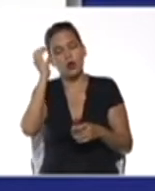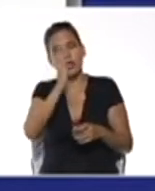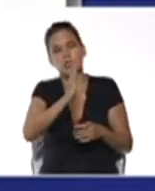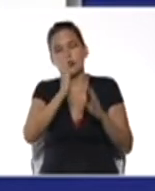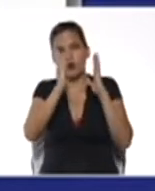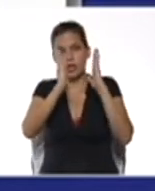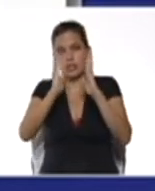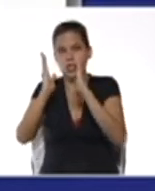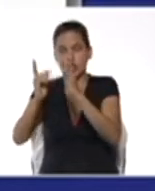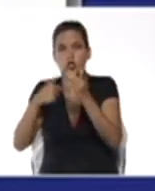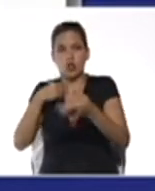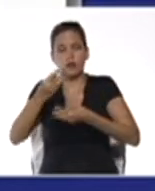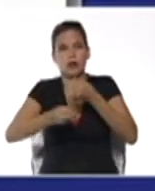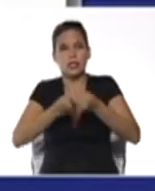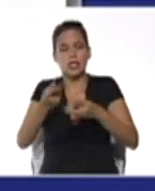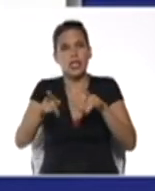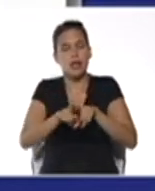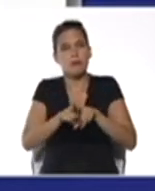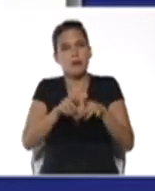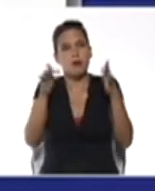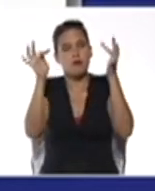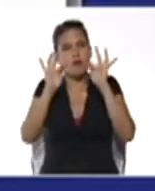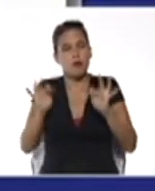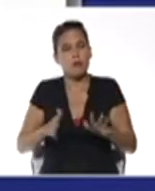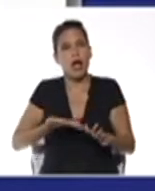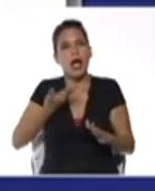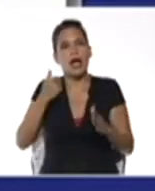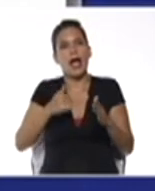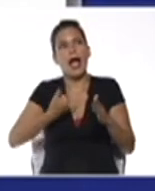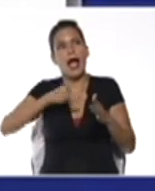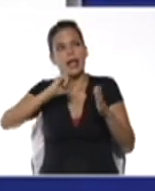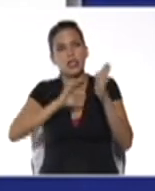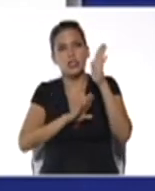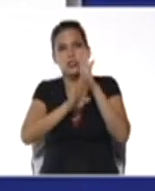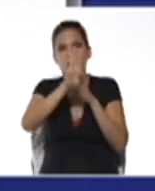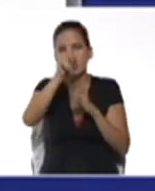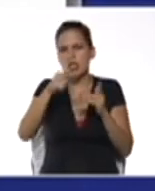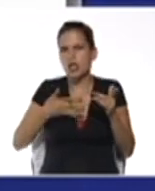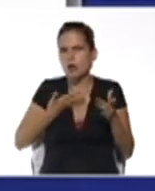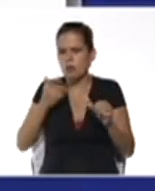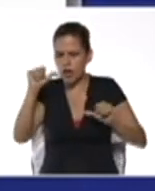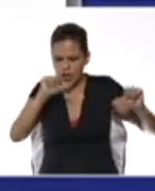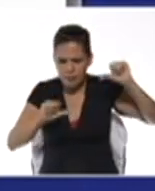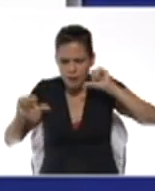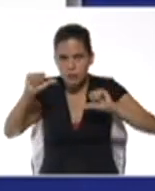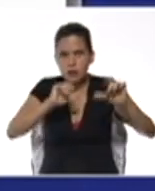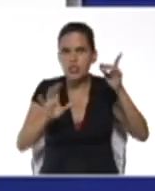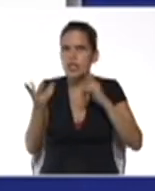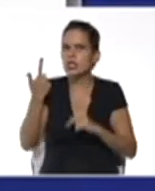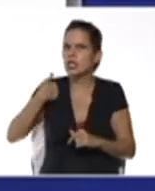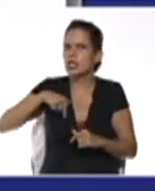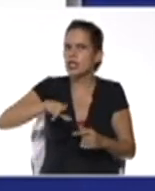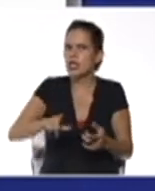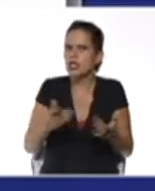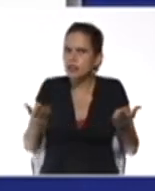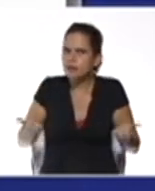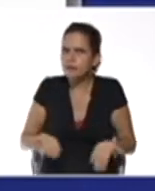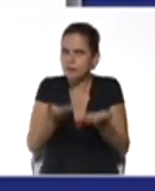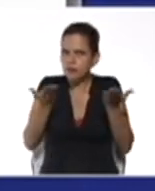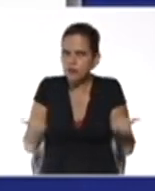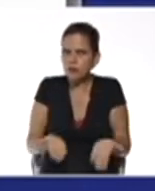llevar a cabo de la misma manera hay que desarrollar y que ellos puedan experimentar y tener esa motivación